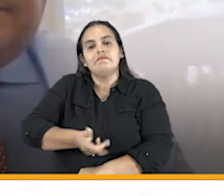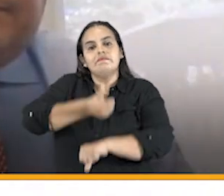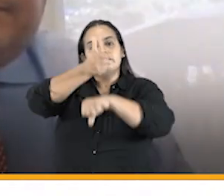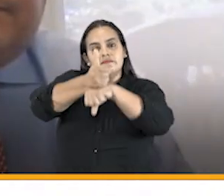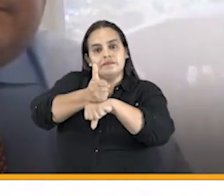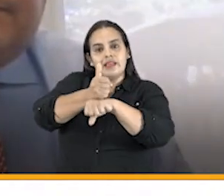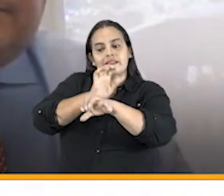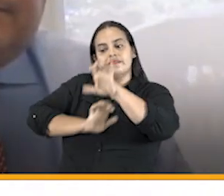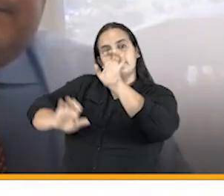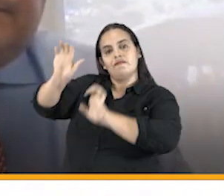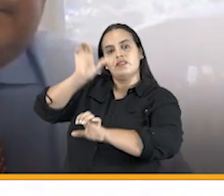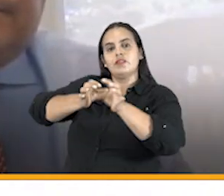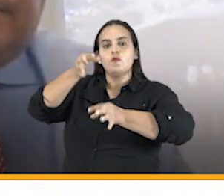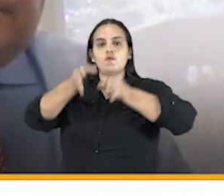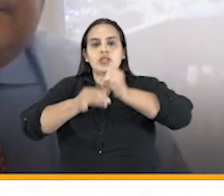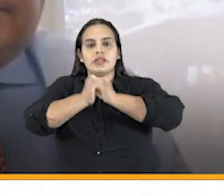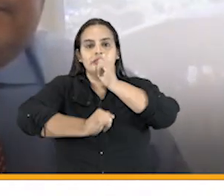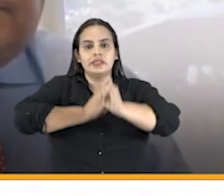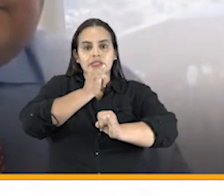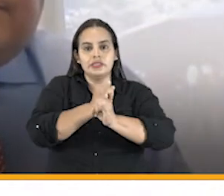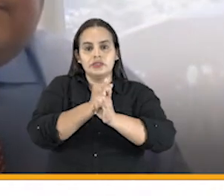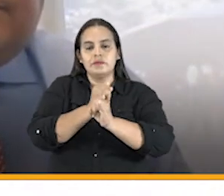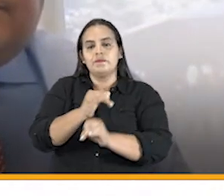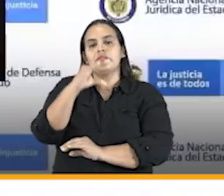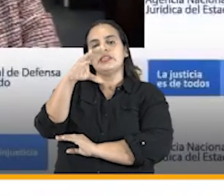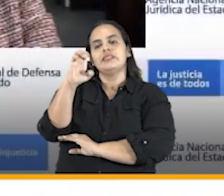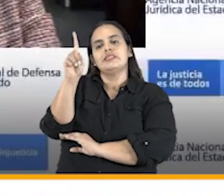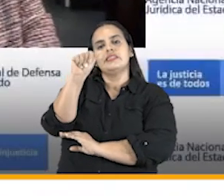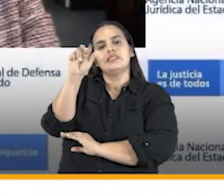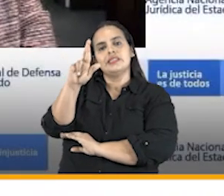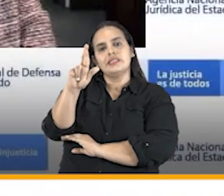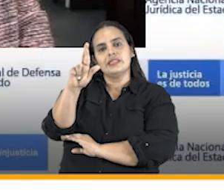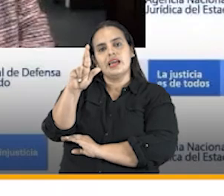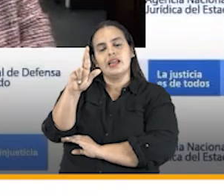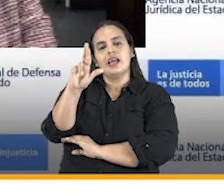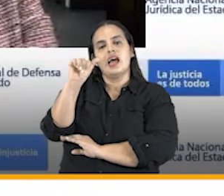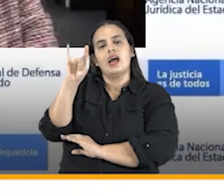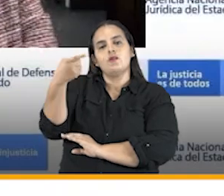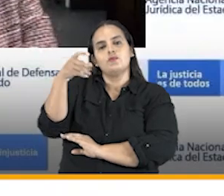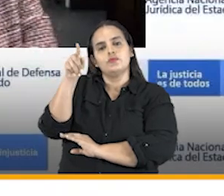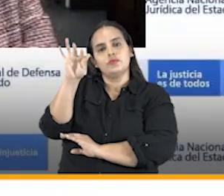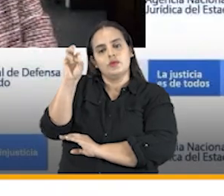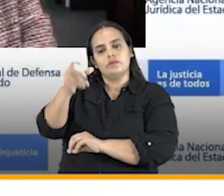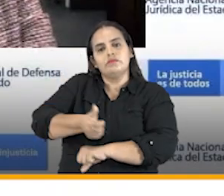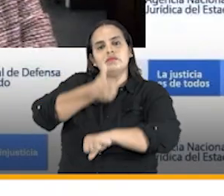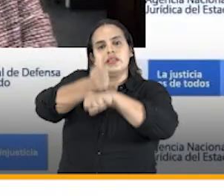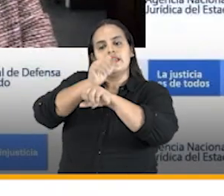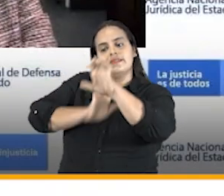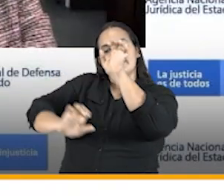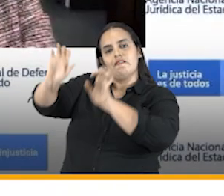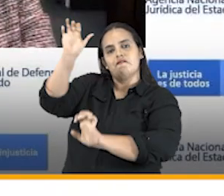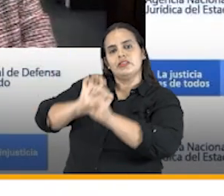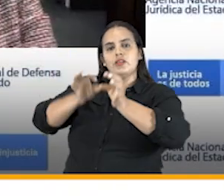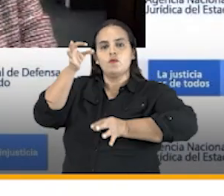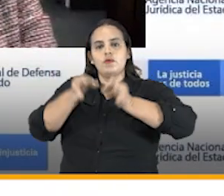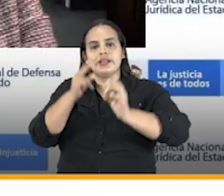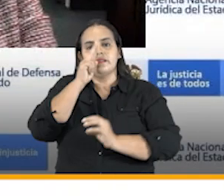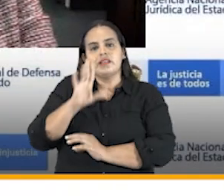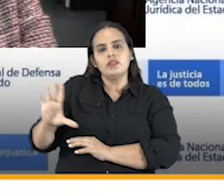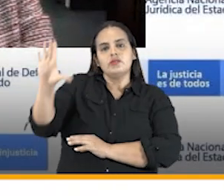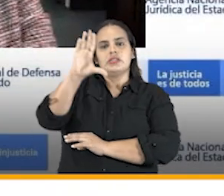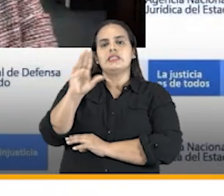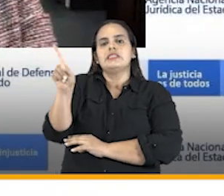Jurídica Internacional. César Augusto Méndez Becerra, director de Defensa Jurídica Nacional. Salomé